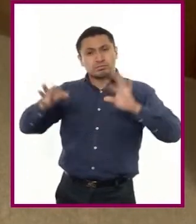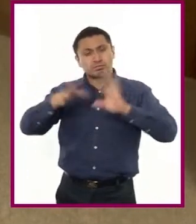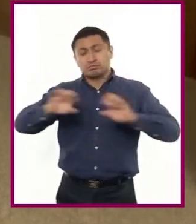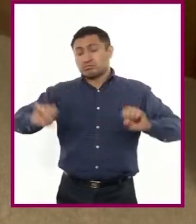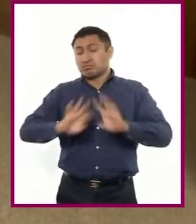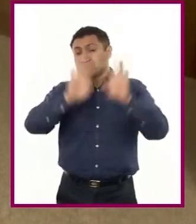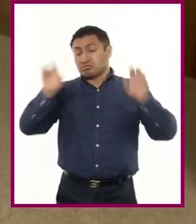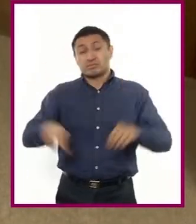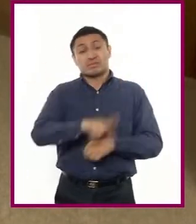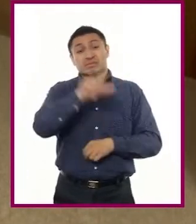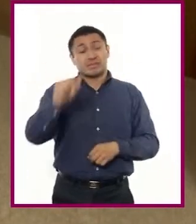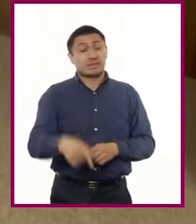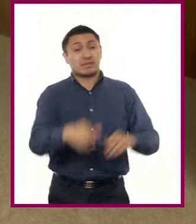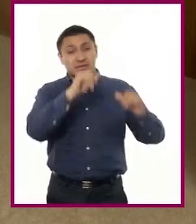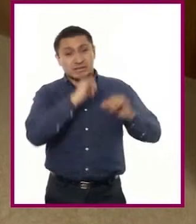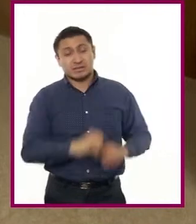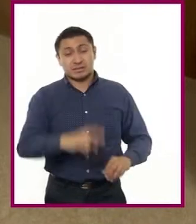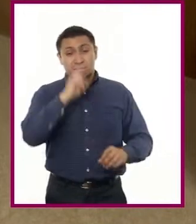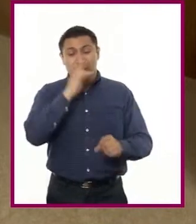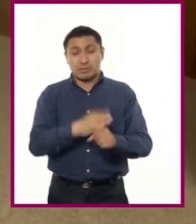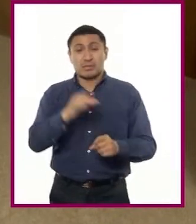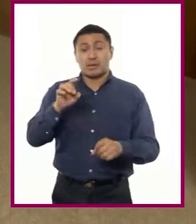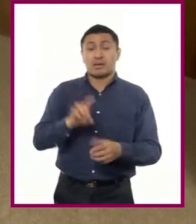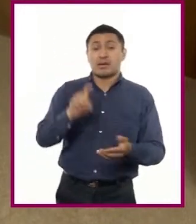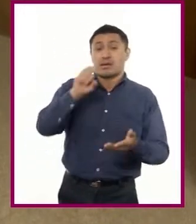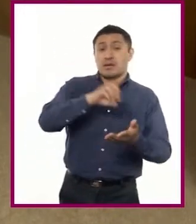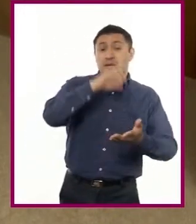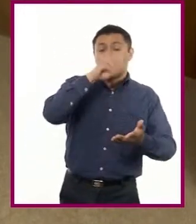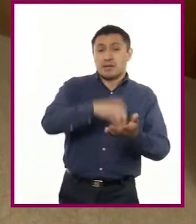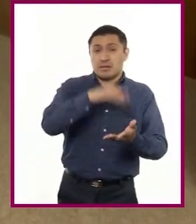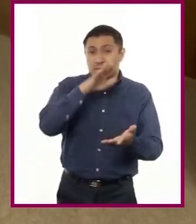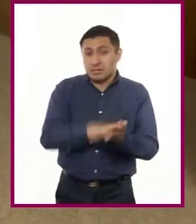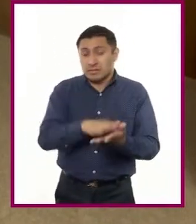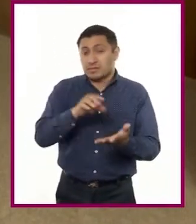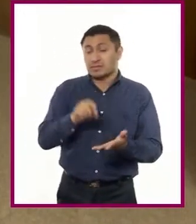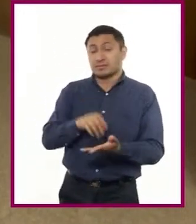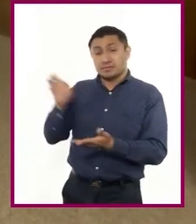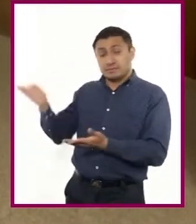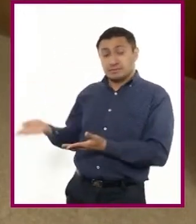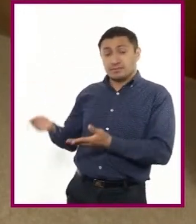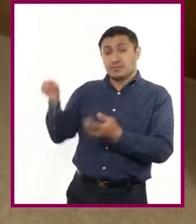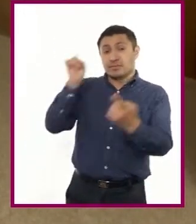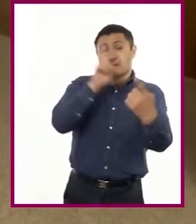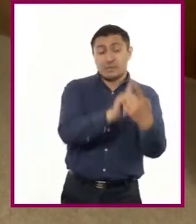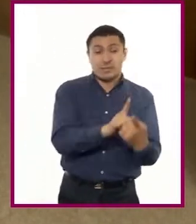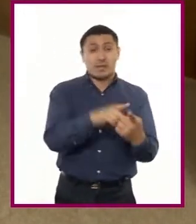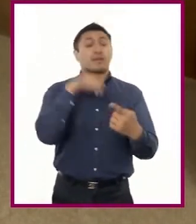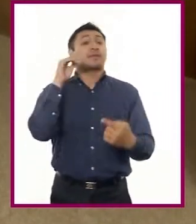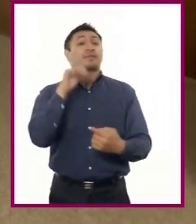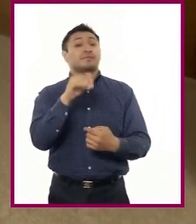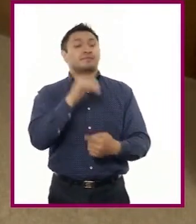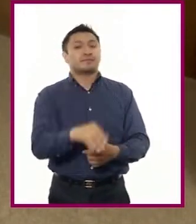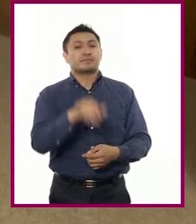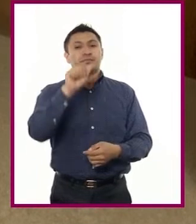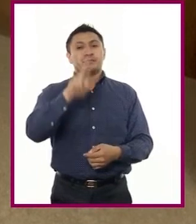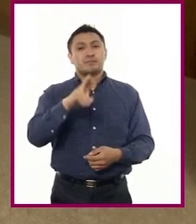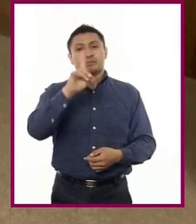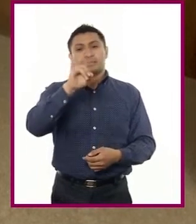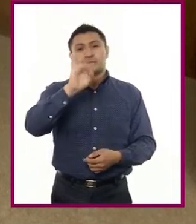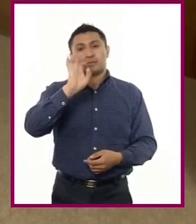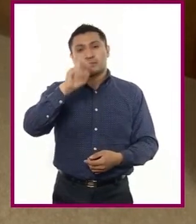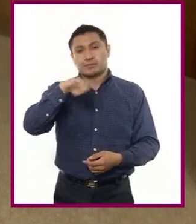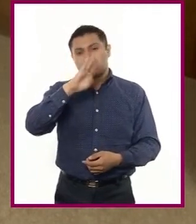responsable va a emitir un citatorio para el servidor público a una audiencia que es llamada audiencia de ley.